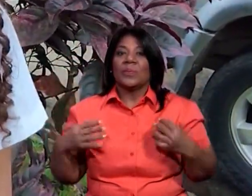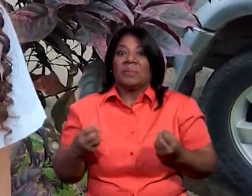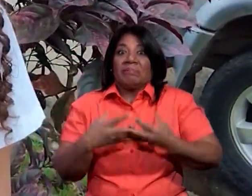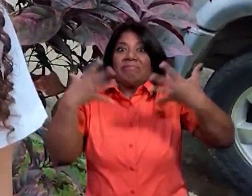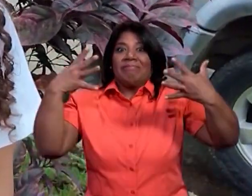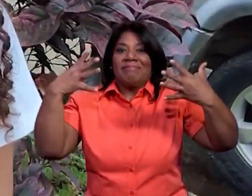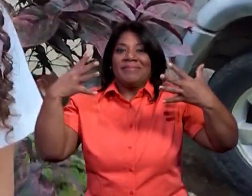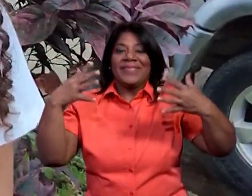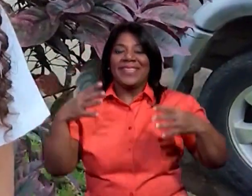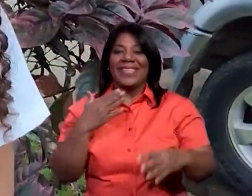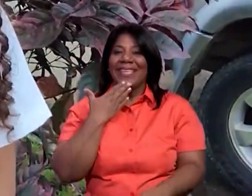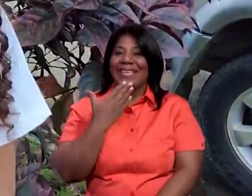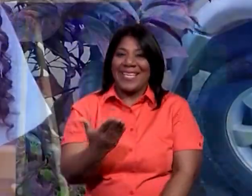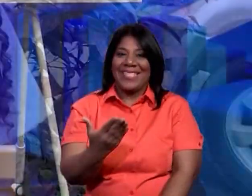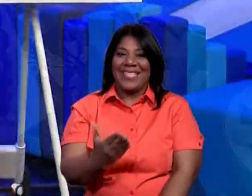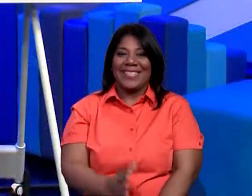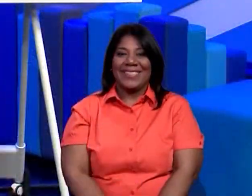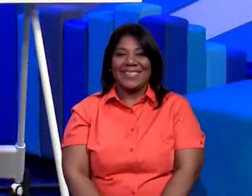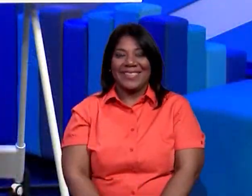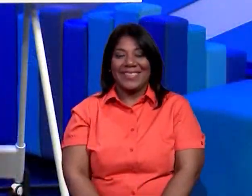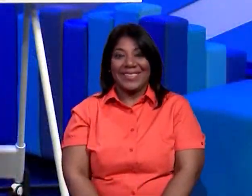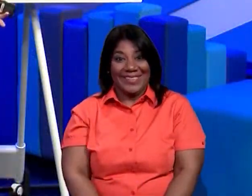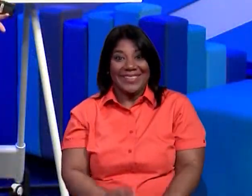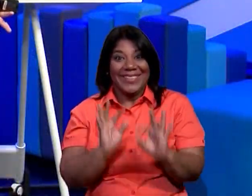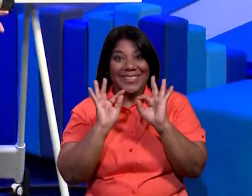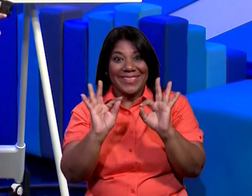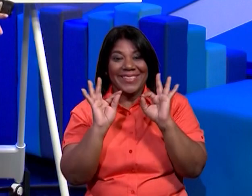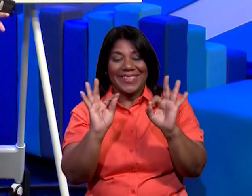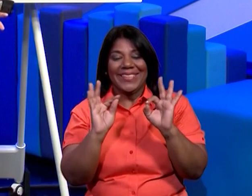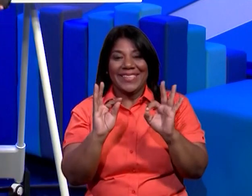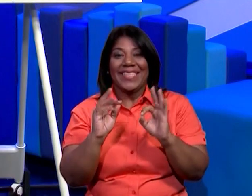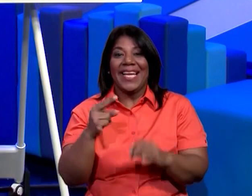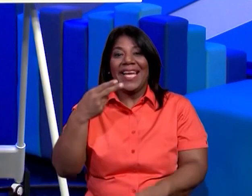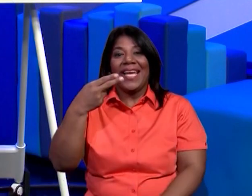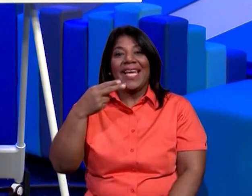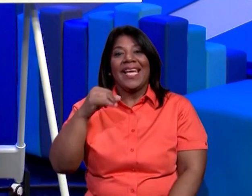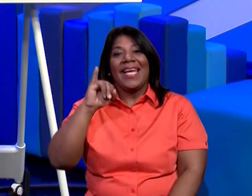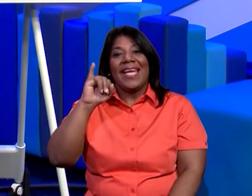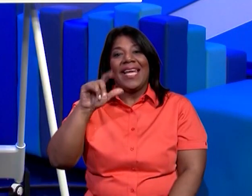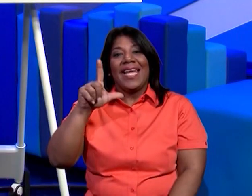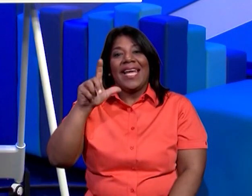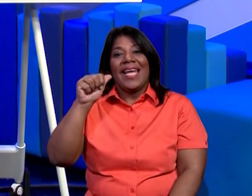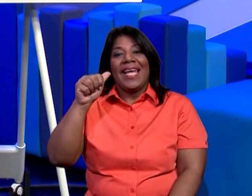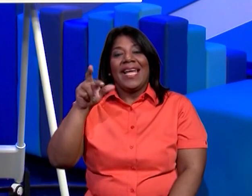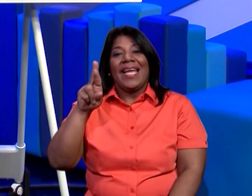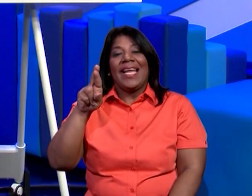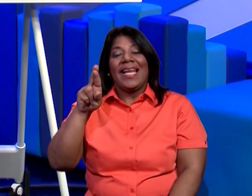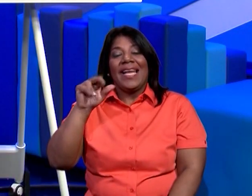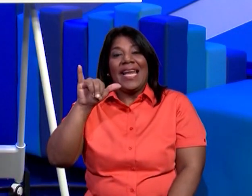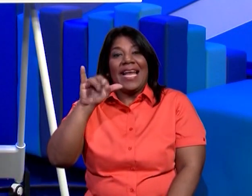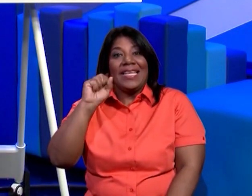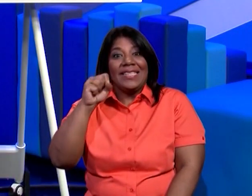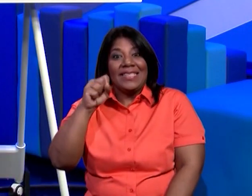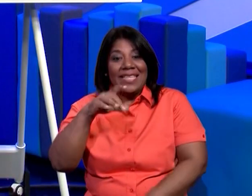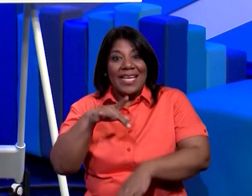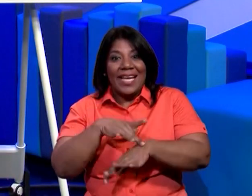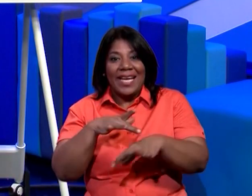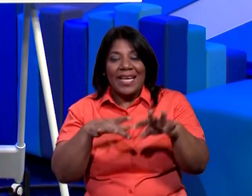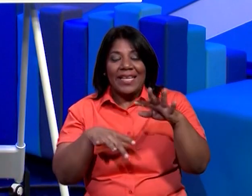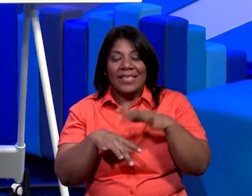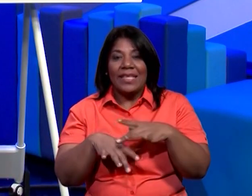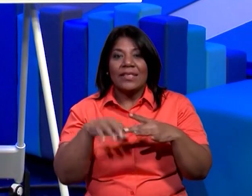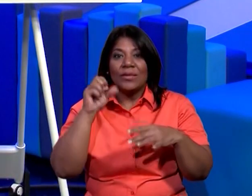inmediata gracias muy bien hillary el sentido del tacto nos permite